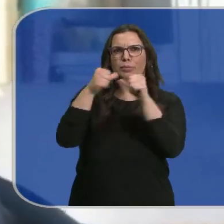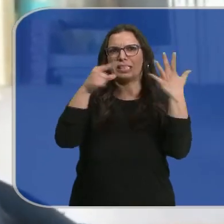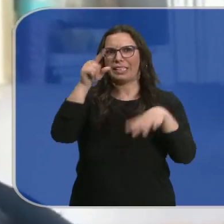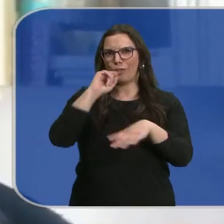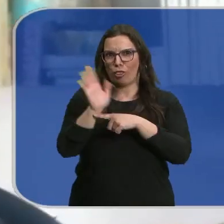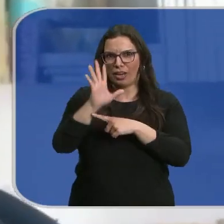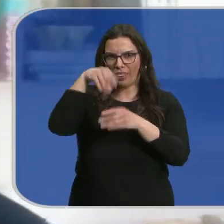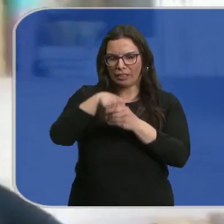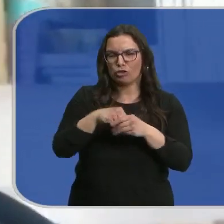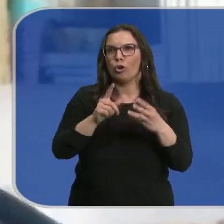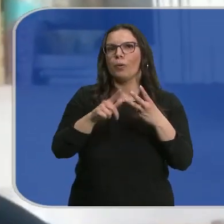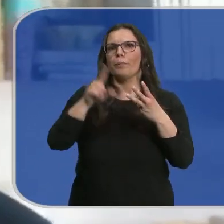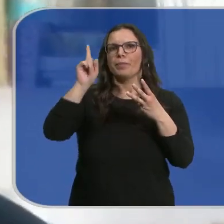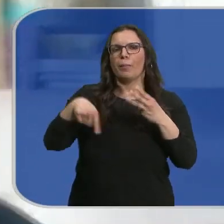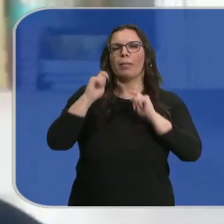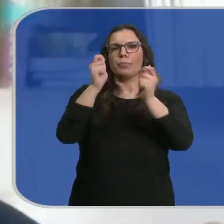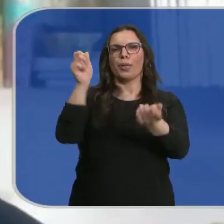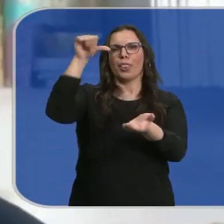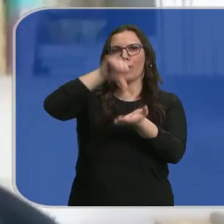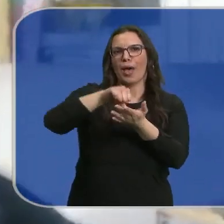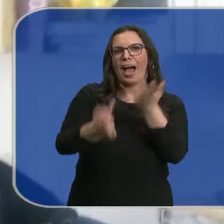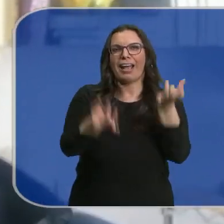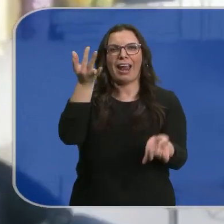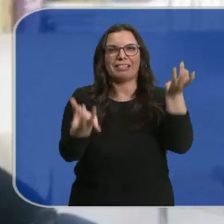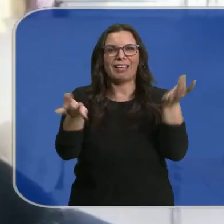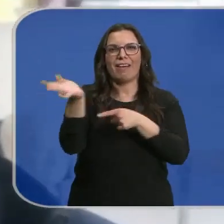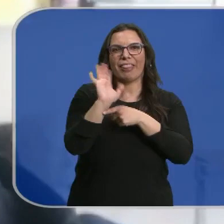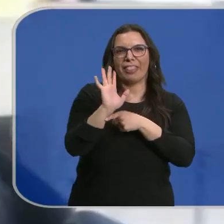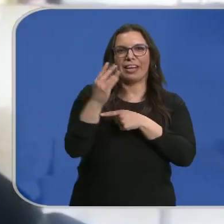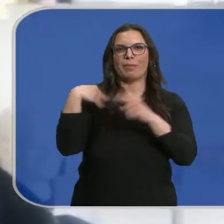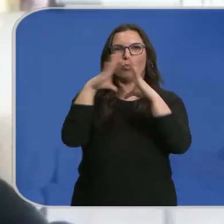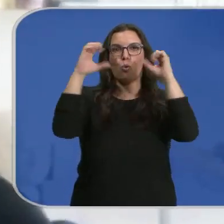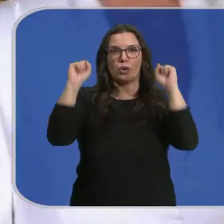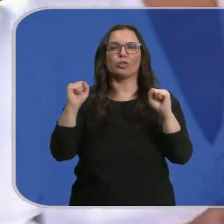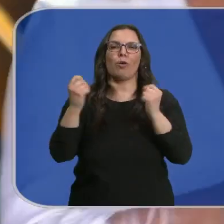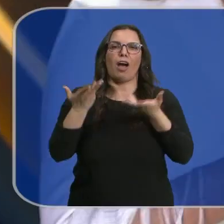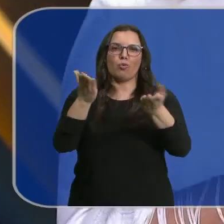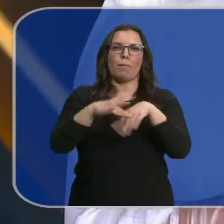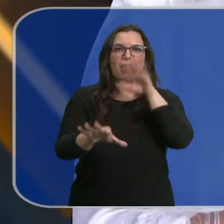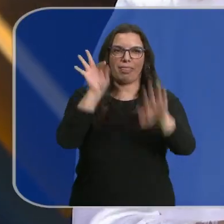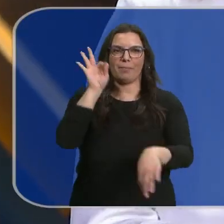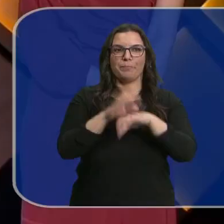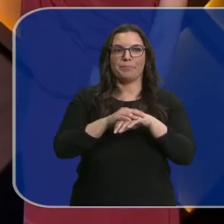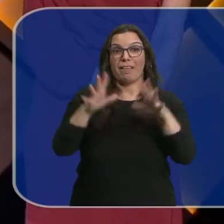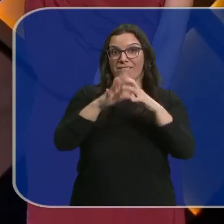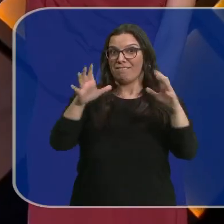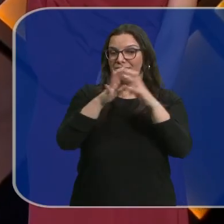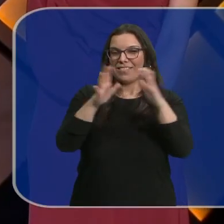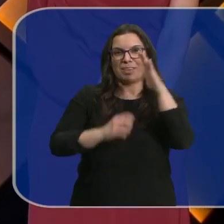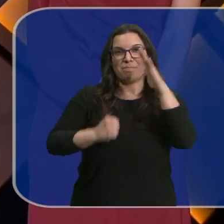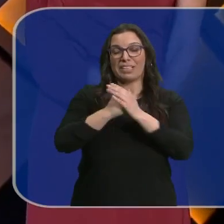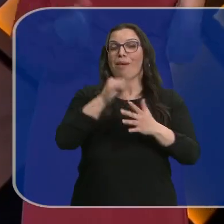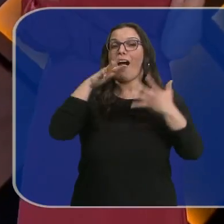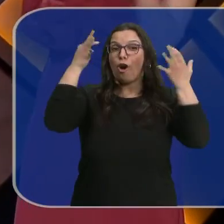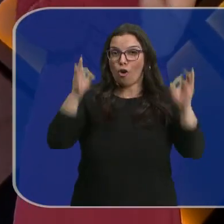antigüedad, la denominación de Ciudad Creativa de Cine de la UNESCO han ayudado. La expectación es máxima.